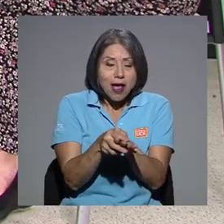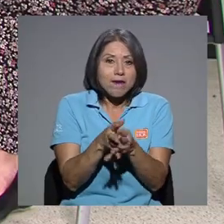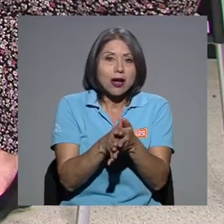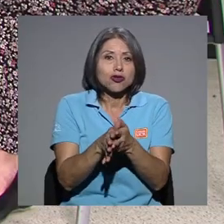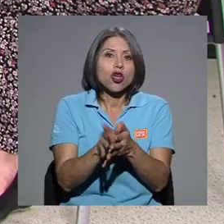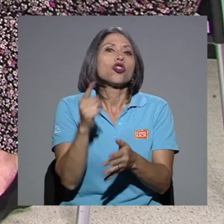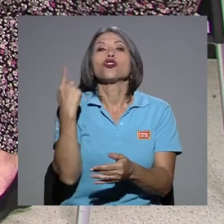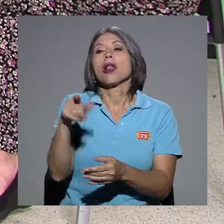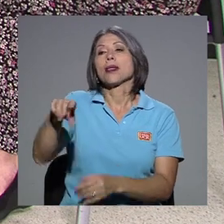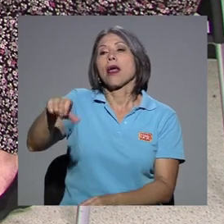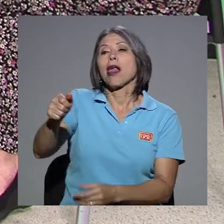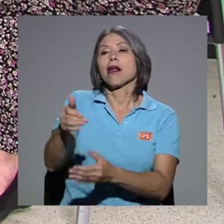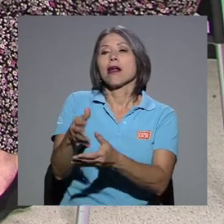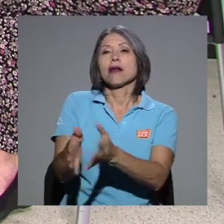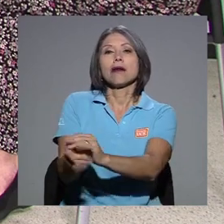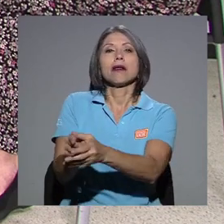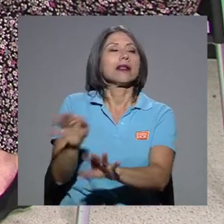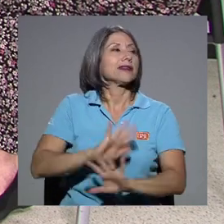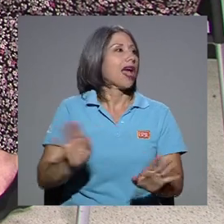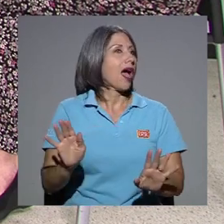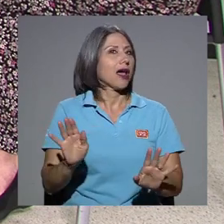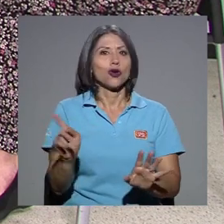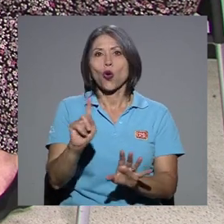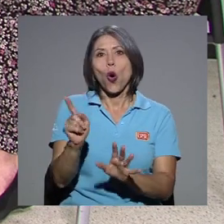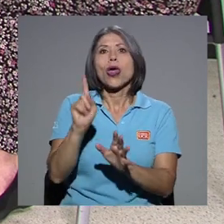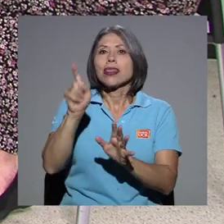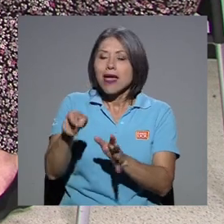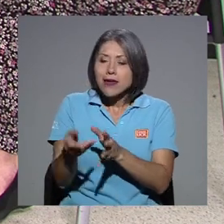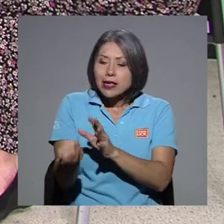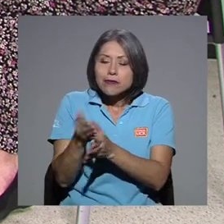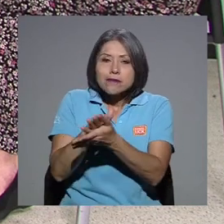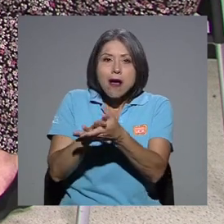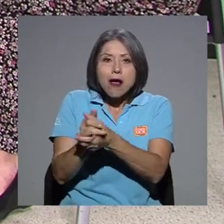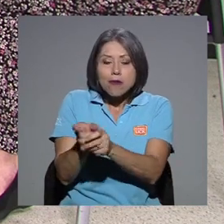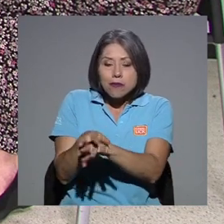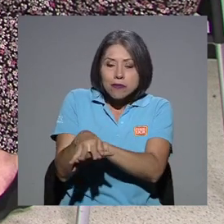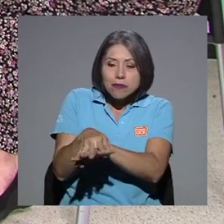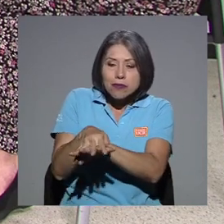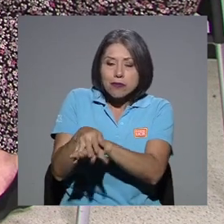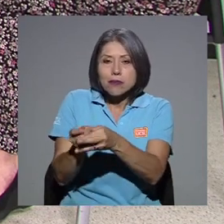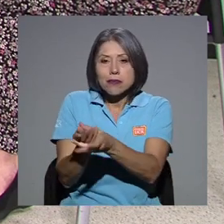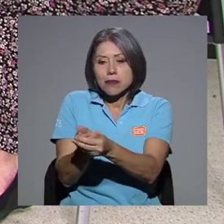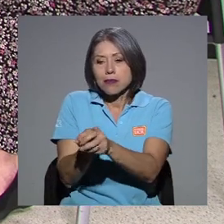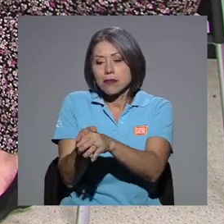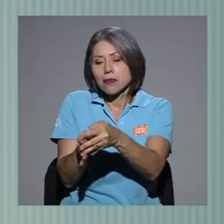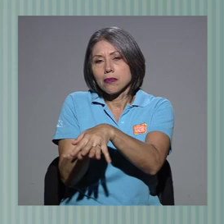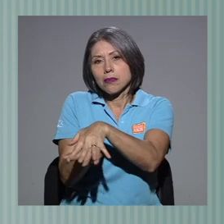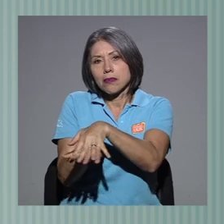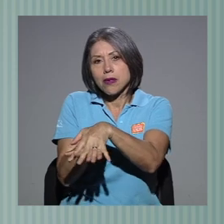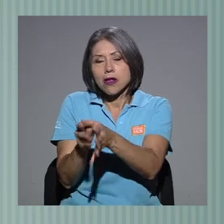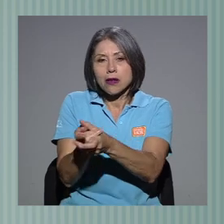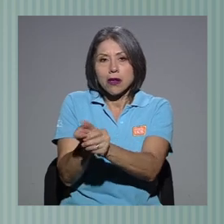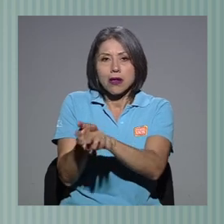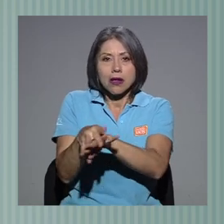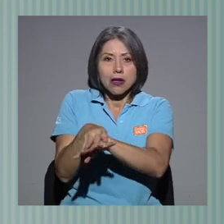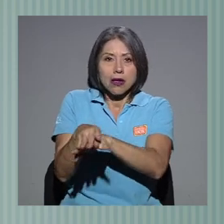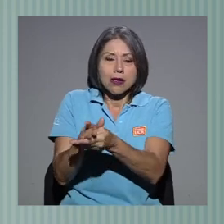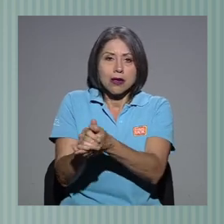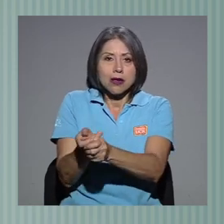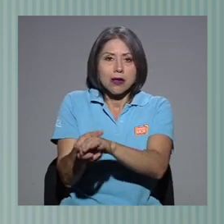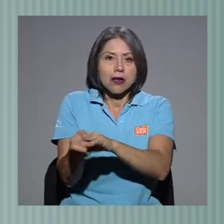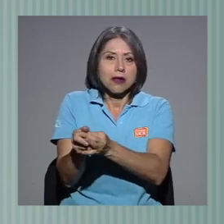nada más meter las manos en el agua y ya, sino que durar por lo menos unos segundos, ¿qué? 45 a 60 segundos, ¿verdad? Que se